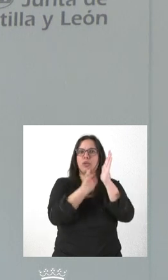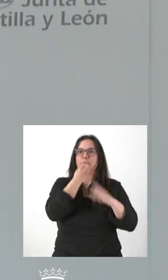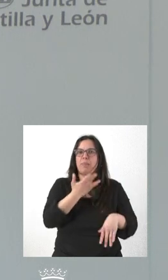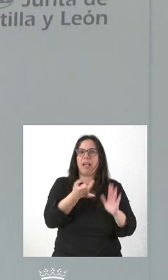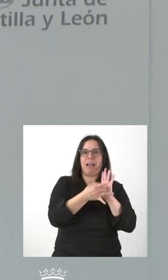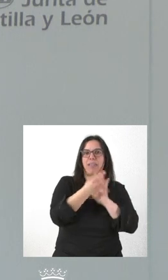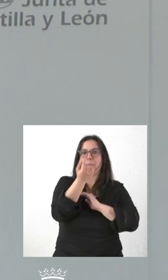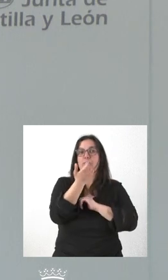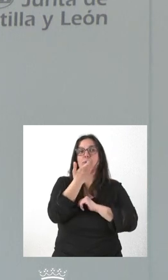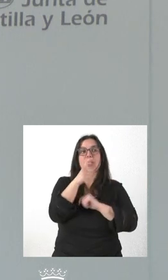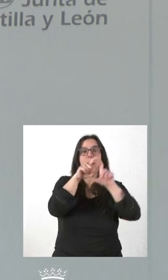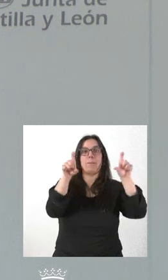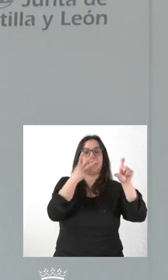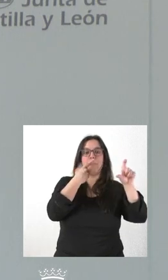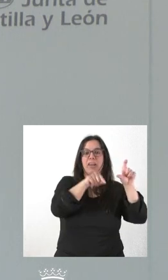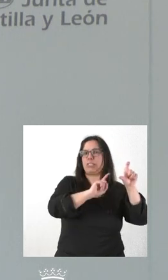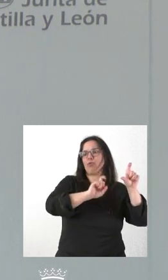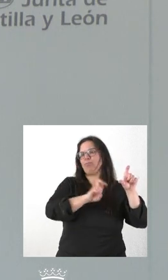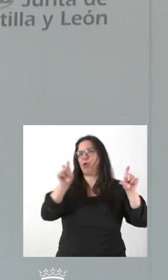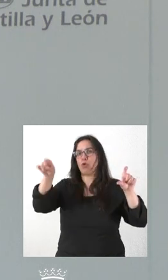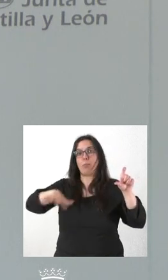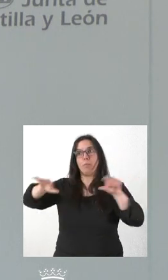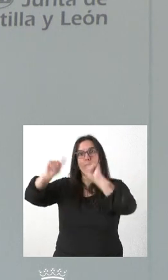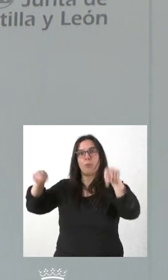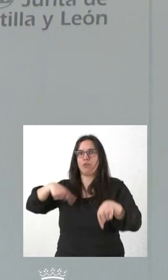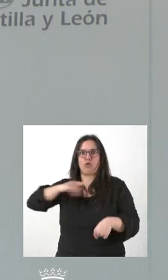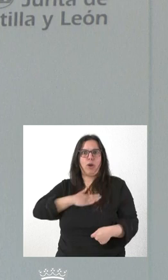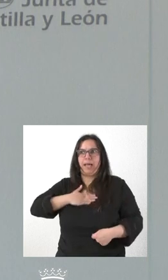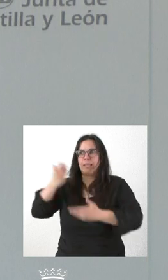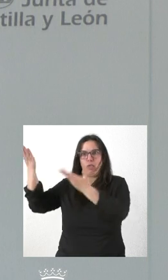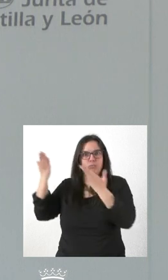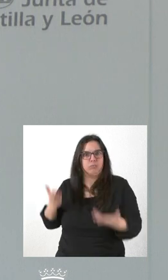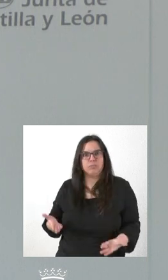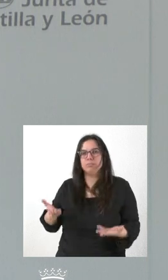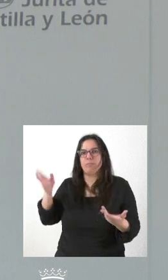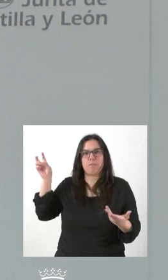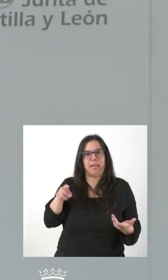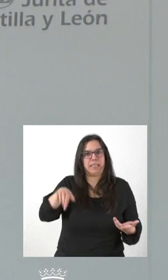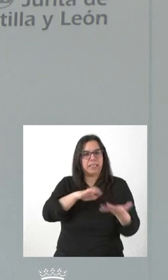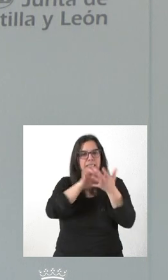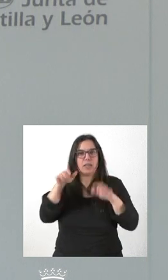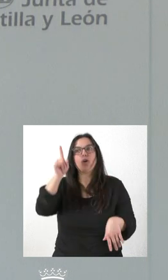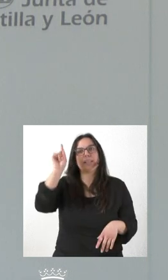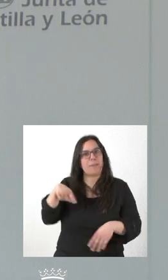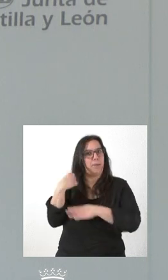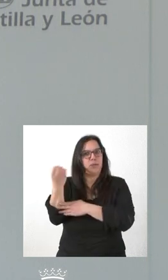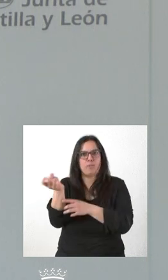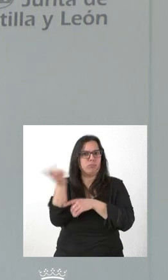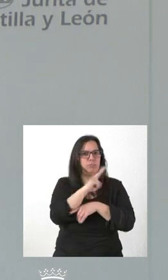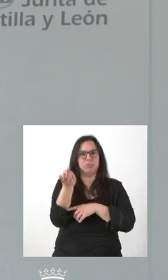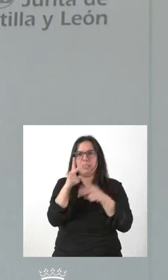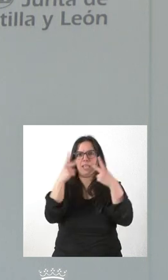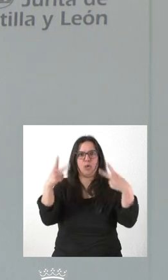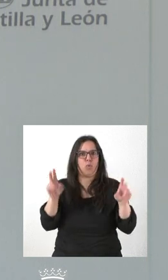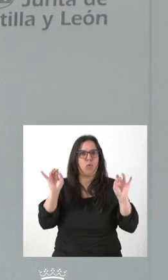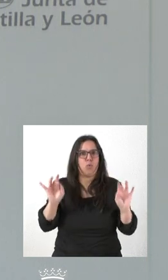decide otra ubicación, otro suelo también en esa misma provincia, estamos encantados que lo haga, que venga aquí a Castilla y León y también la apoyaremos en esas inversiones, como